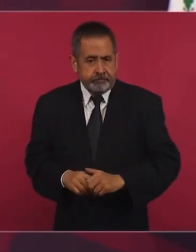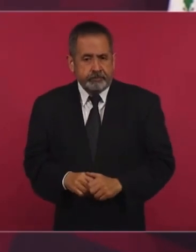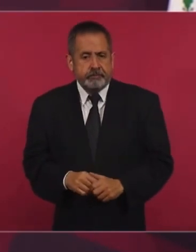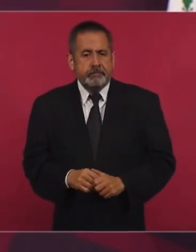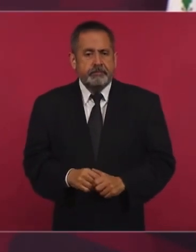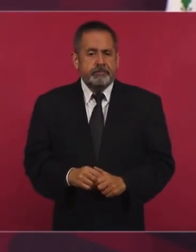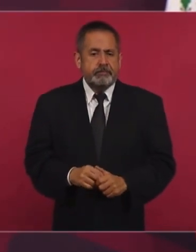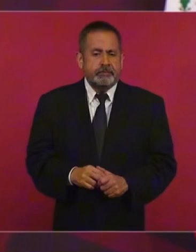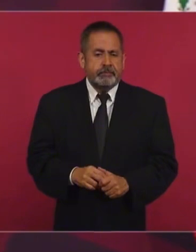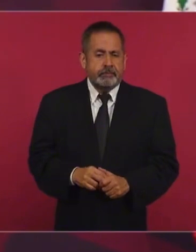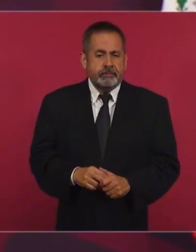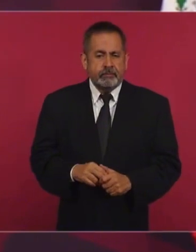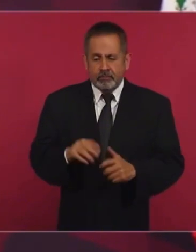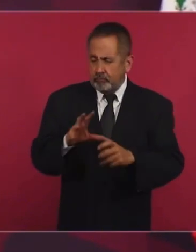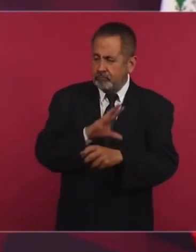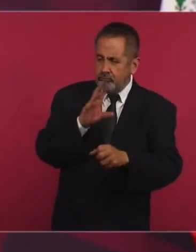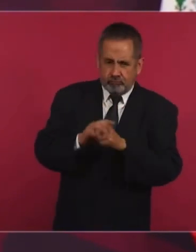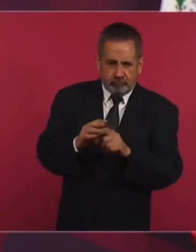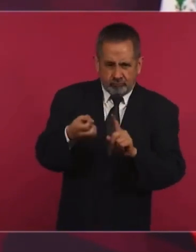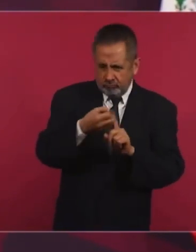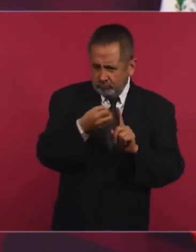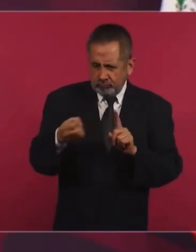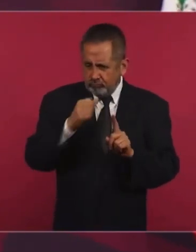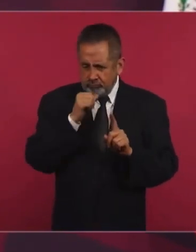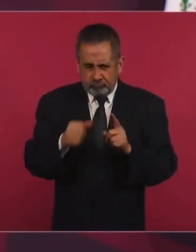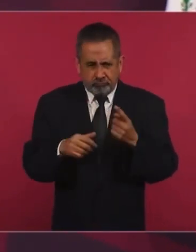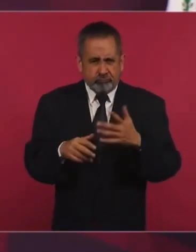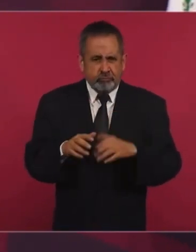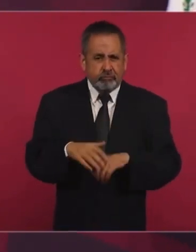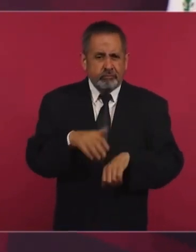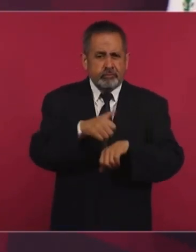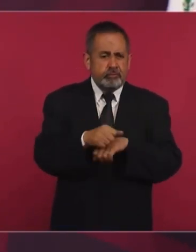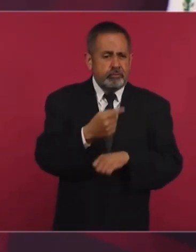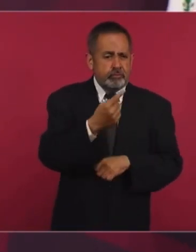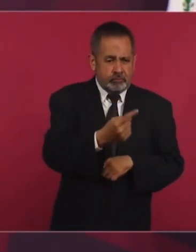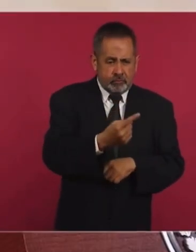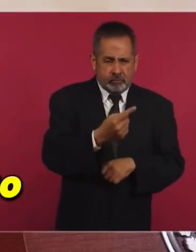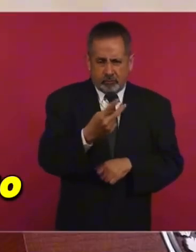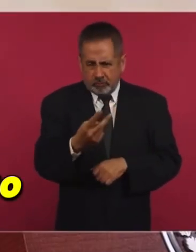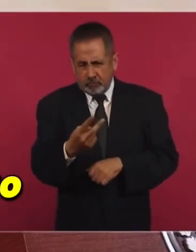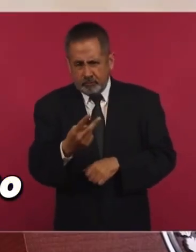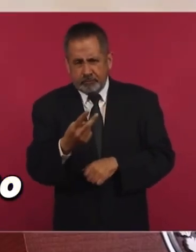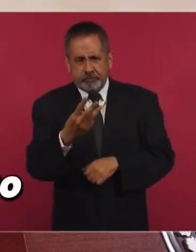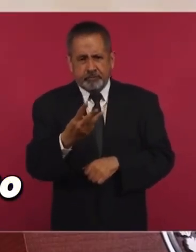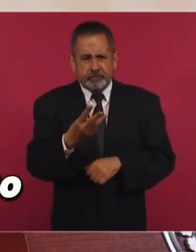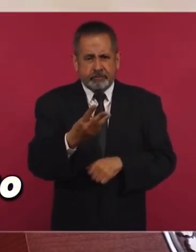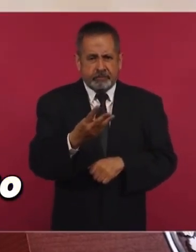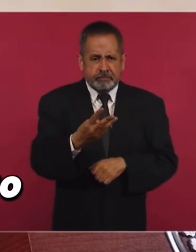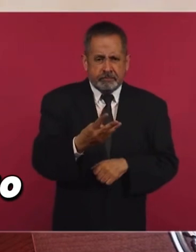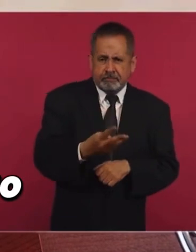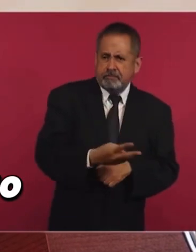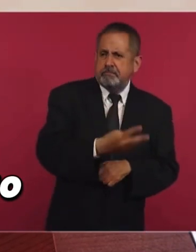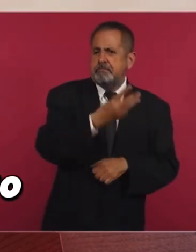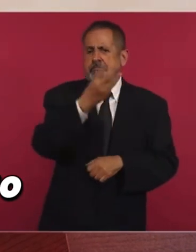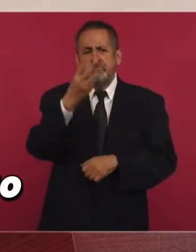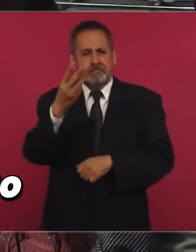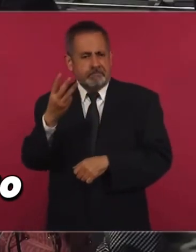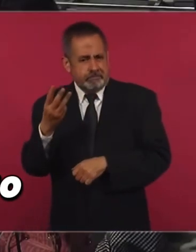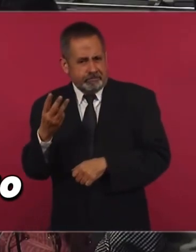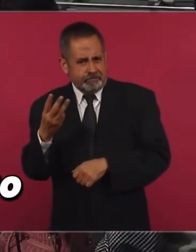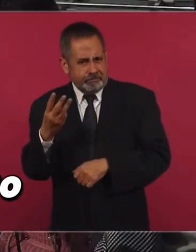son seriales, está el disco uno, el dos, el tres, pero luego mandaron